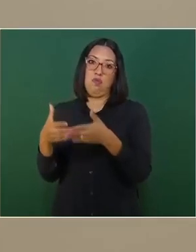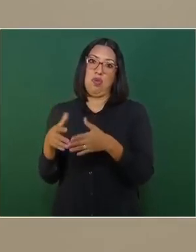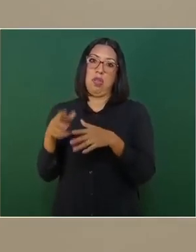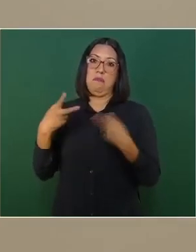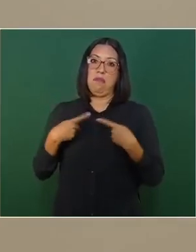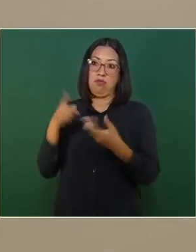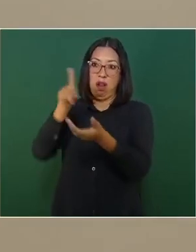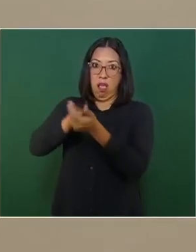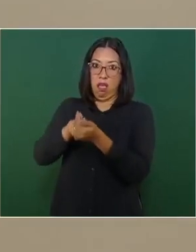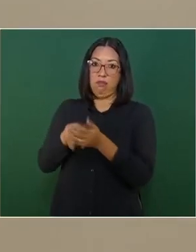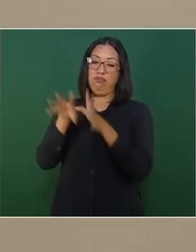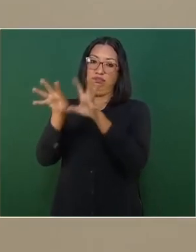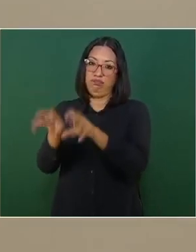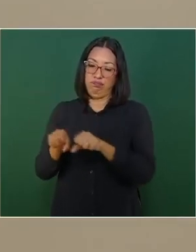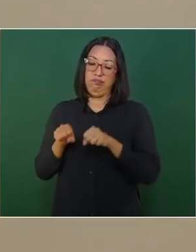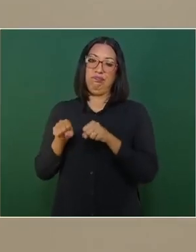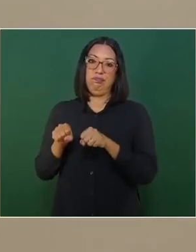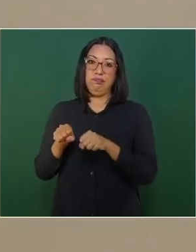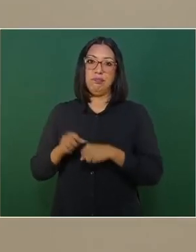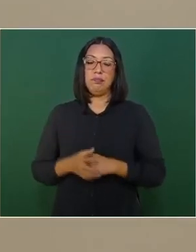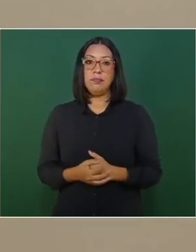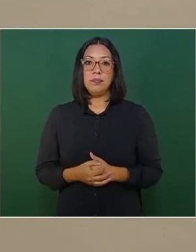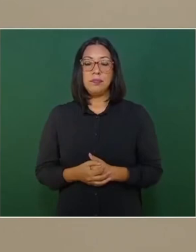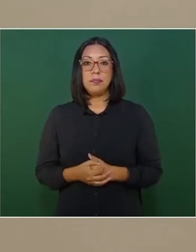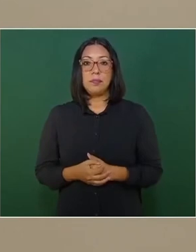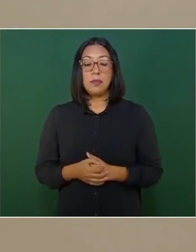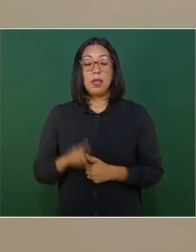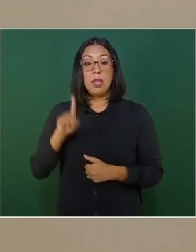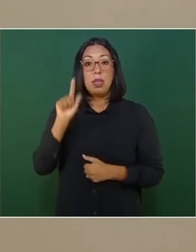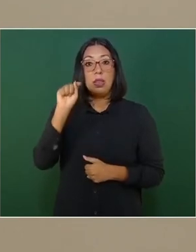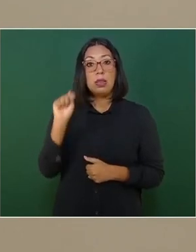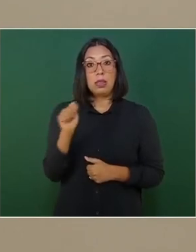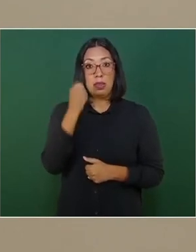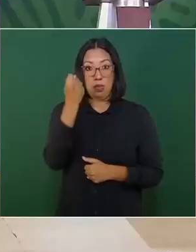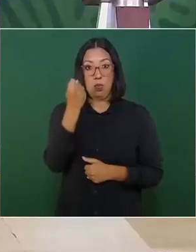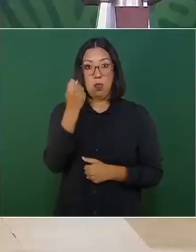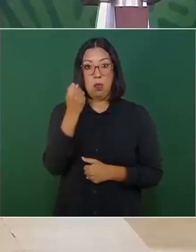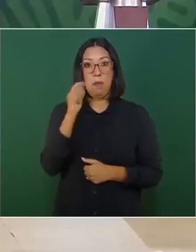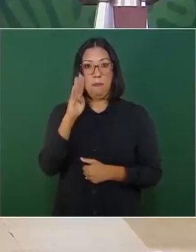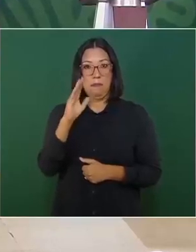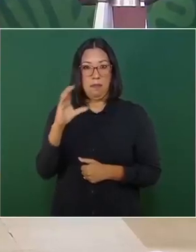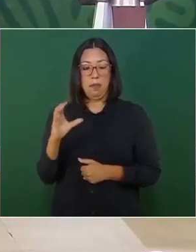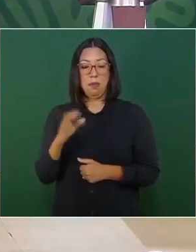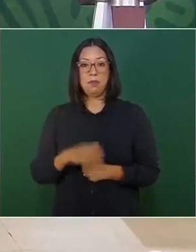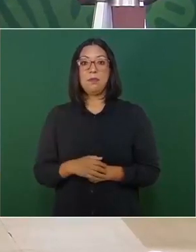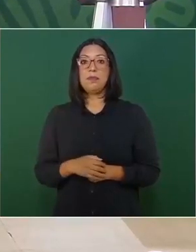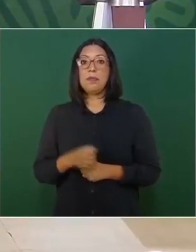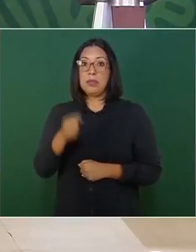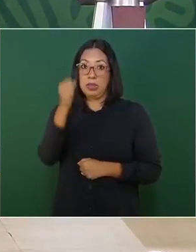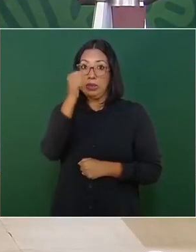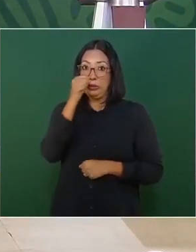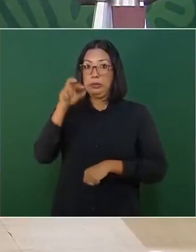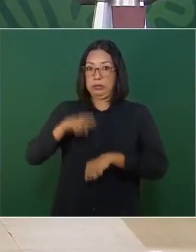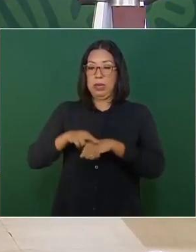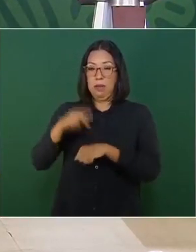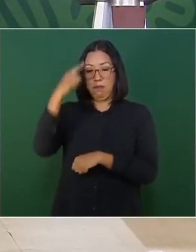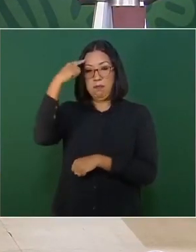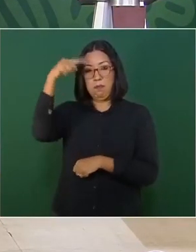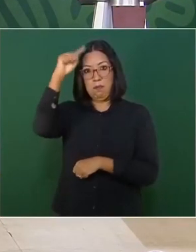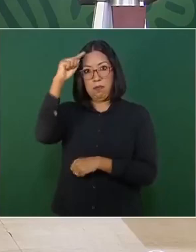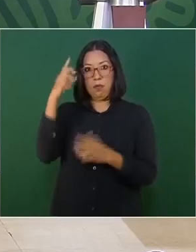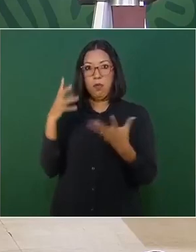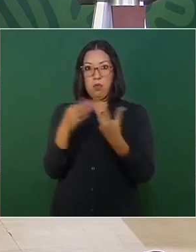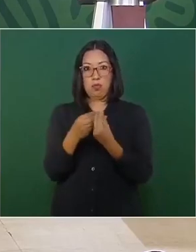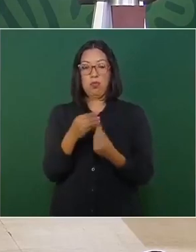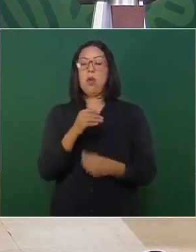tripulación. Siguiente. En Tijuana, Baja California, la Secretaría de la Marina, en coordinación con